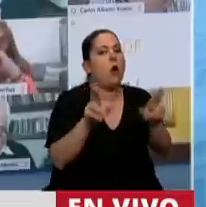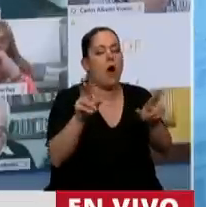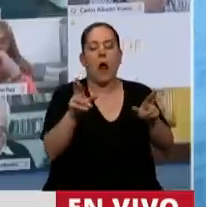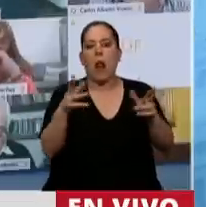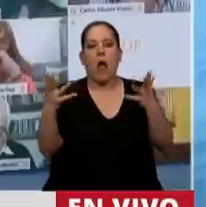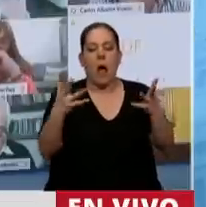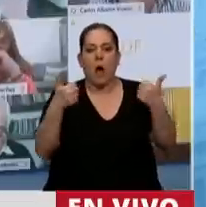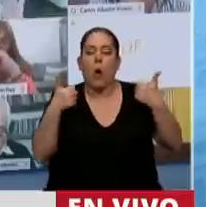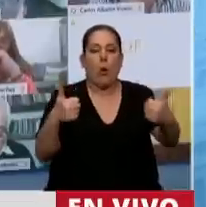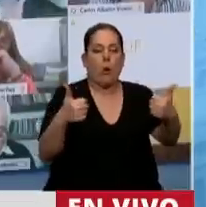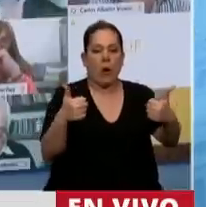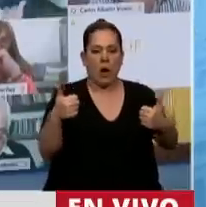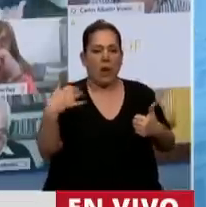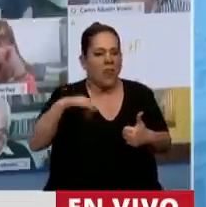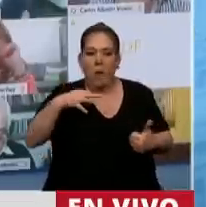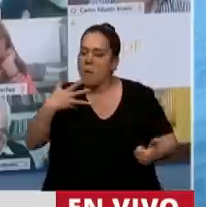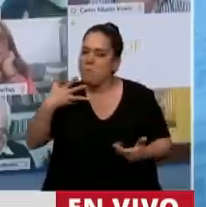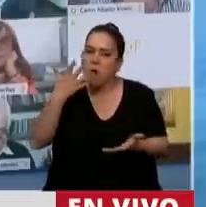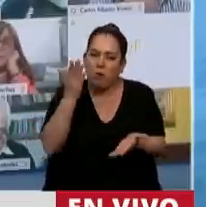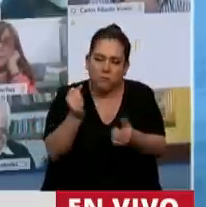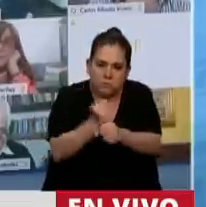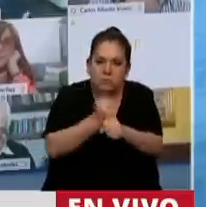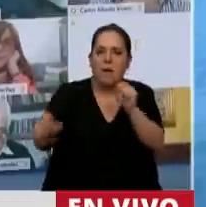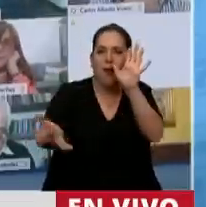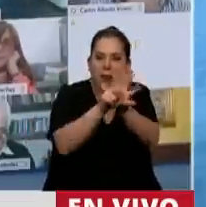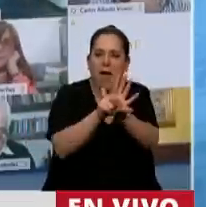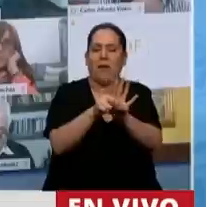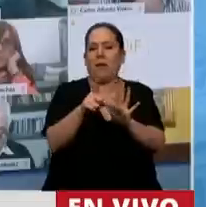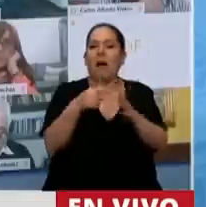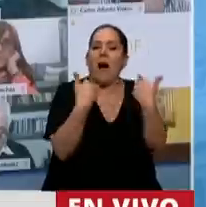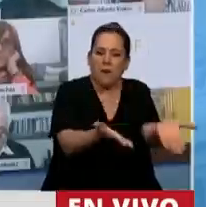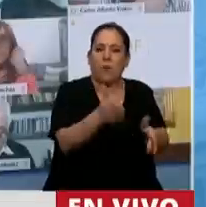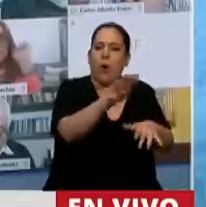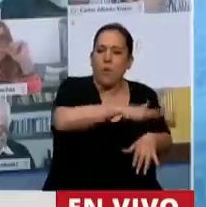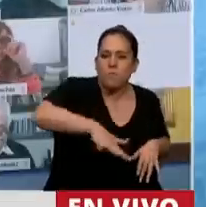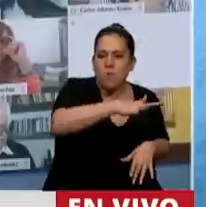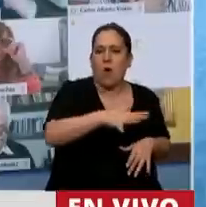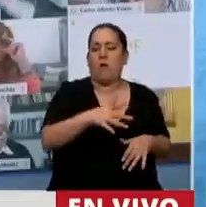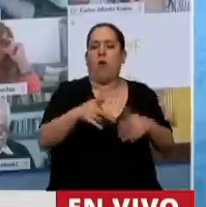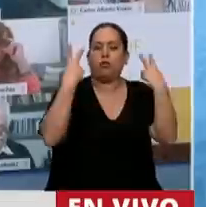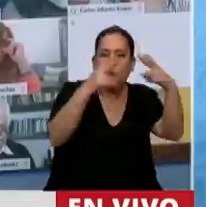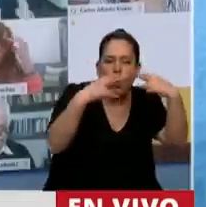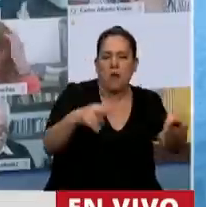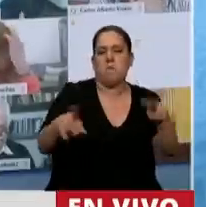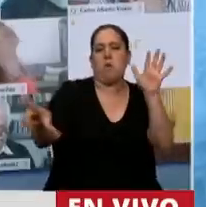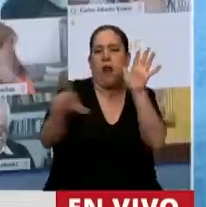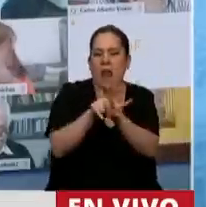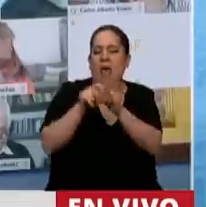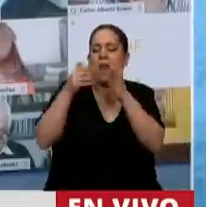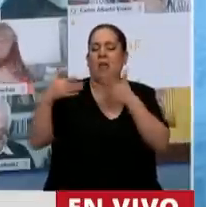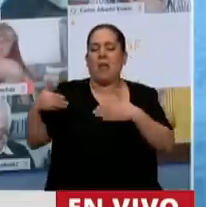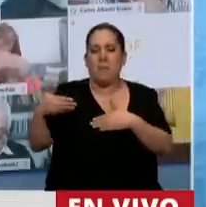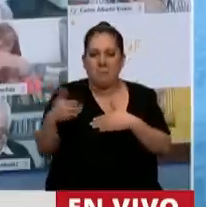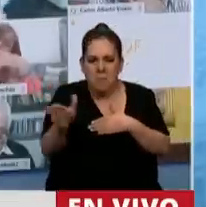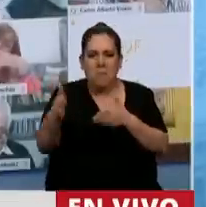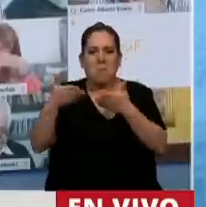votar leyes que le sirvan al pueblo. La ley del turismo la ley de la protección de la pesca la ley para que haya un aporte